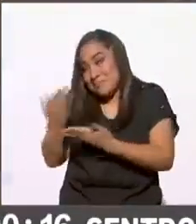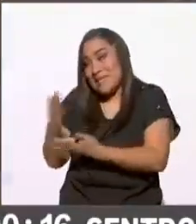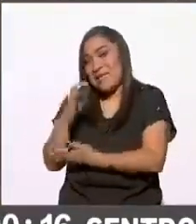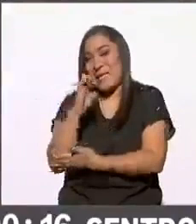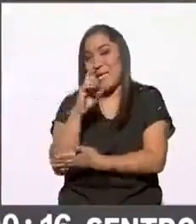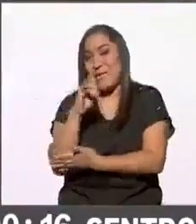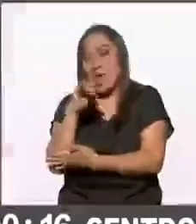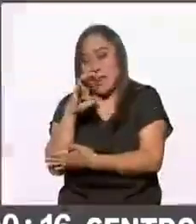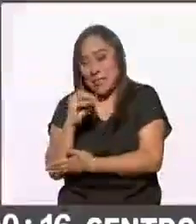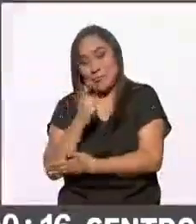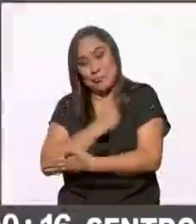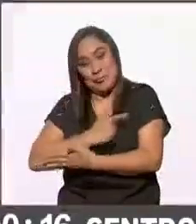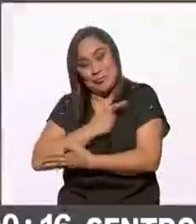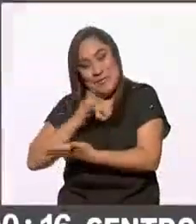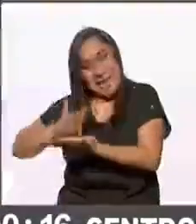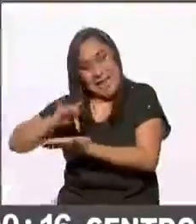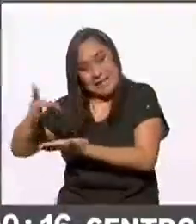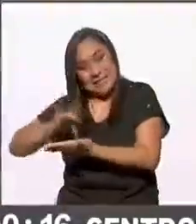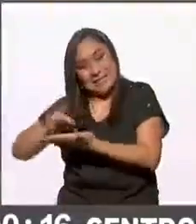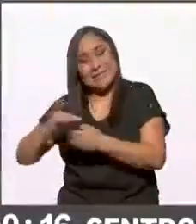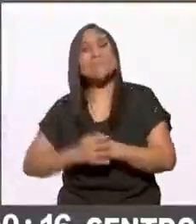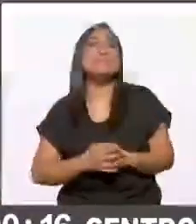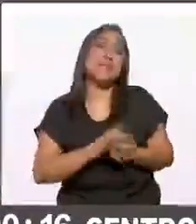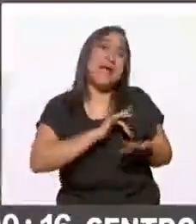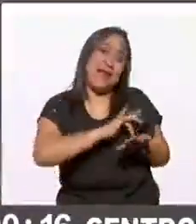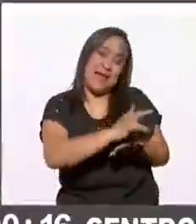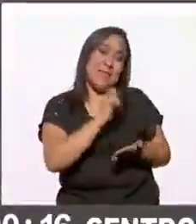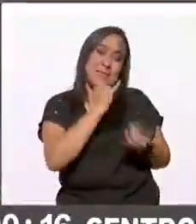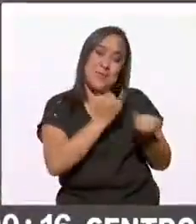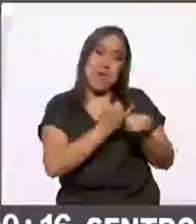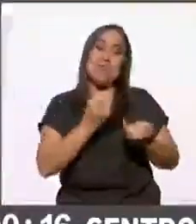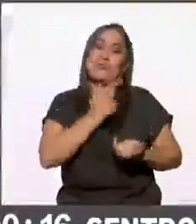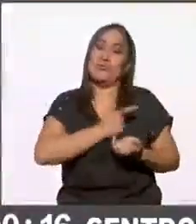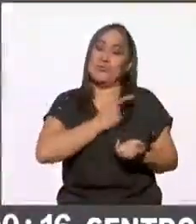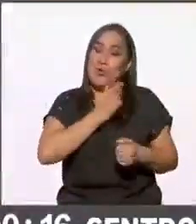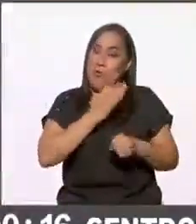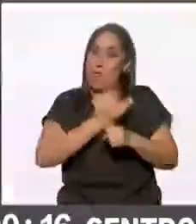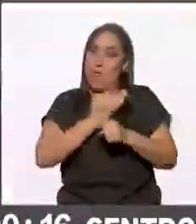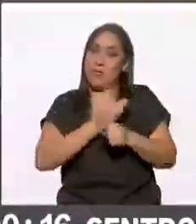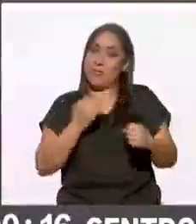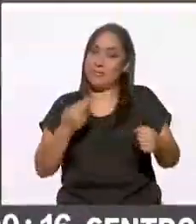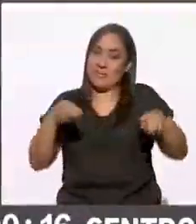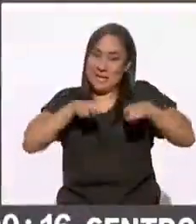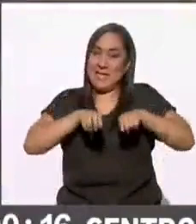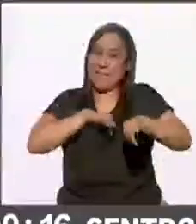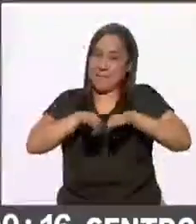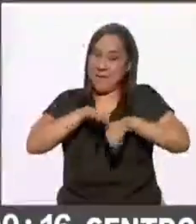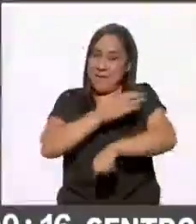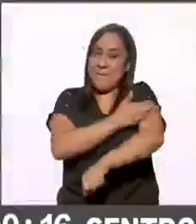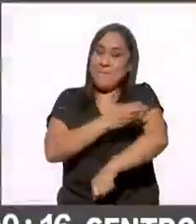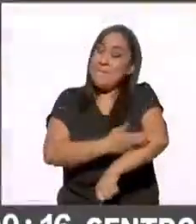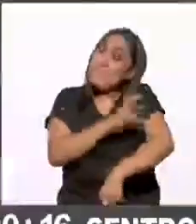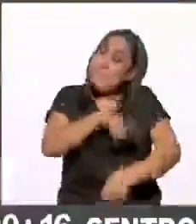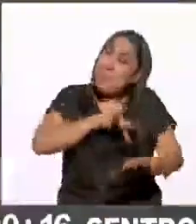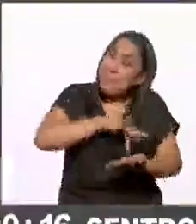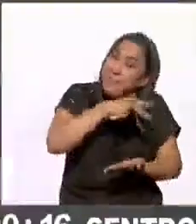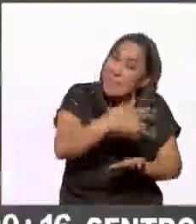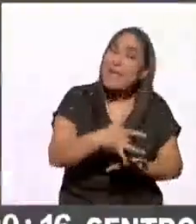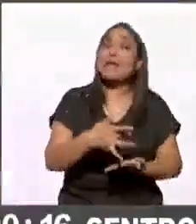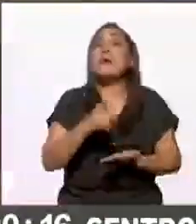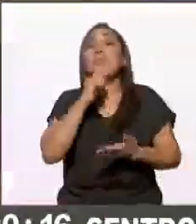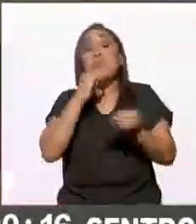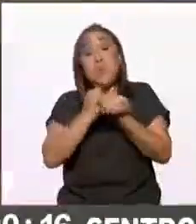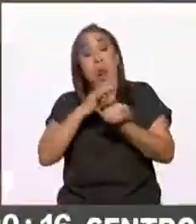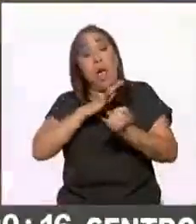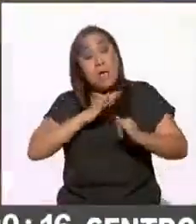gracias por todo gracias Leti y para mí un placer haber compartido micrófonos contigo te vuelvo el agradecimiento y con todas las instituciones